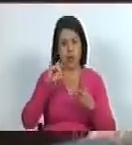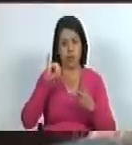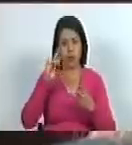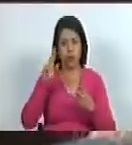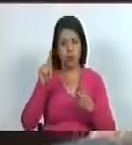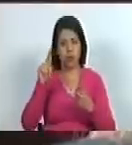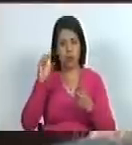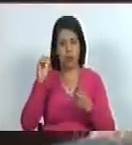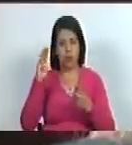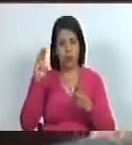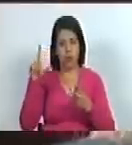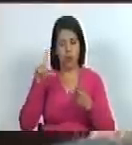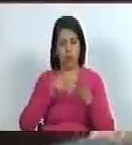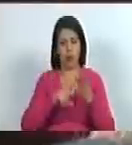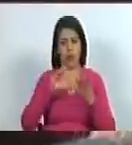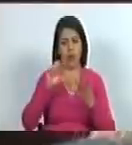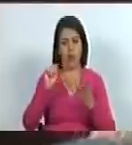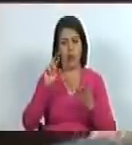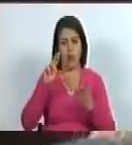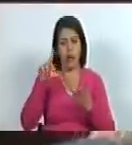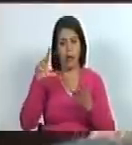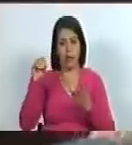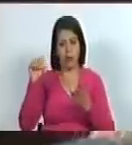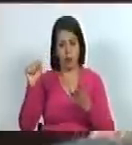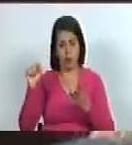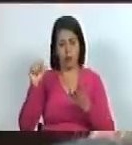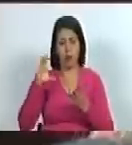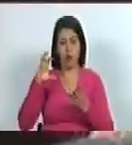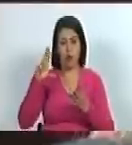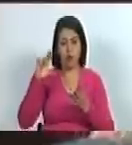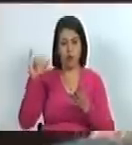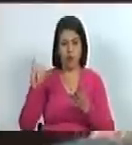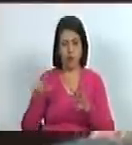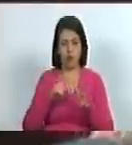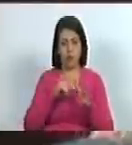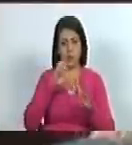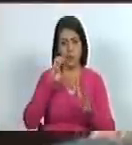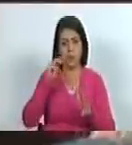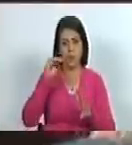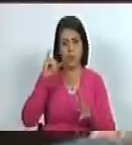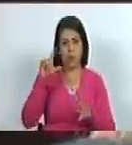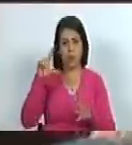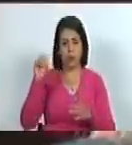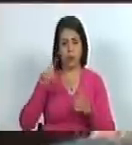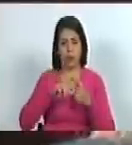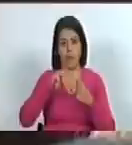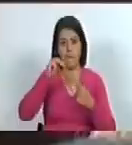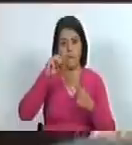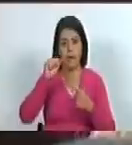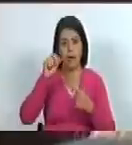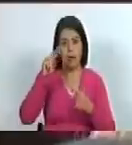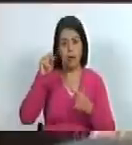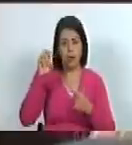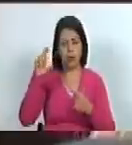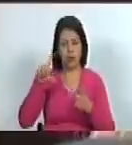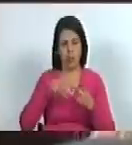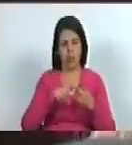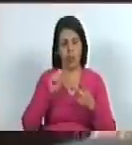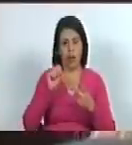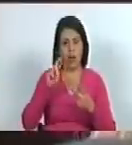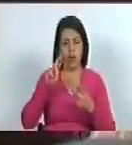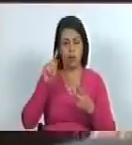Rojas Carlos Cruz Diez Emilio Bocchio Manuel Cabré Arturo